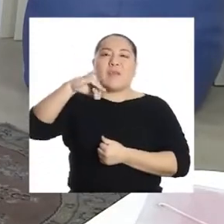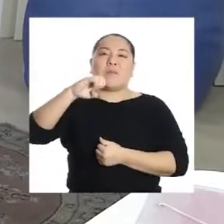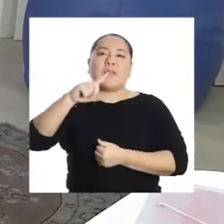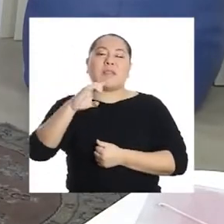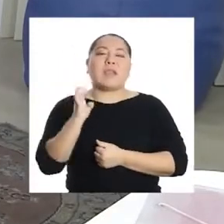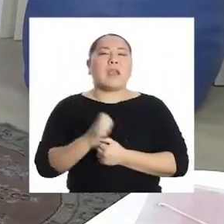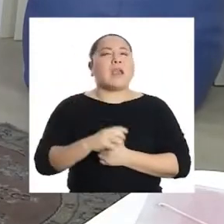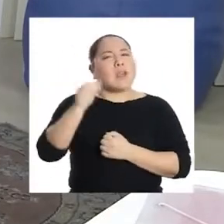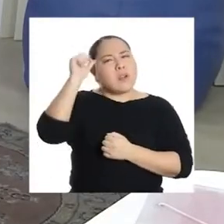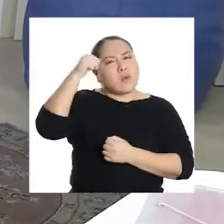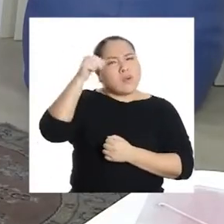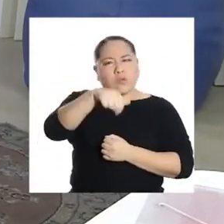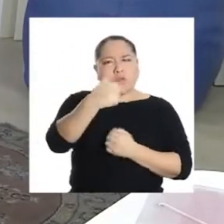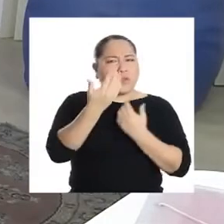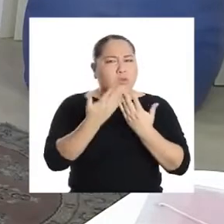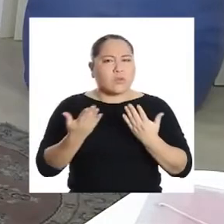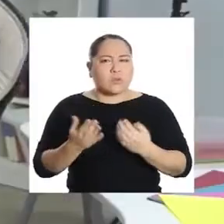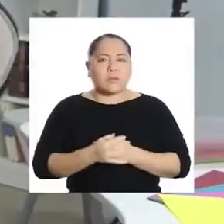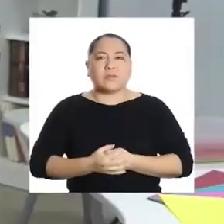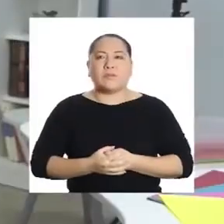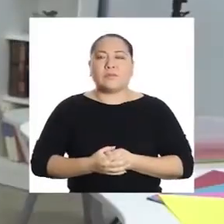¿Recuerdas algo más?